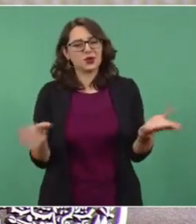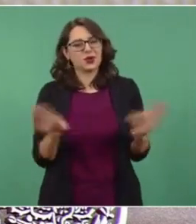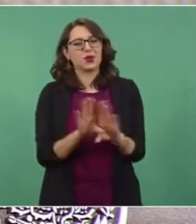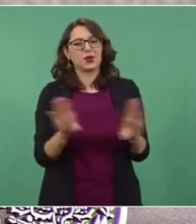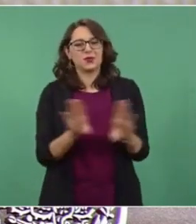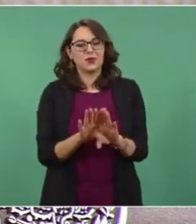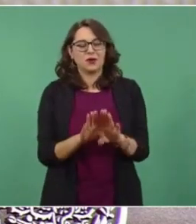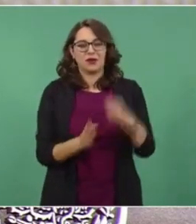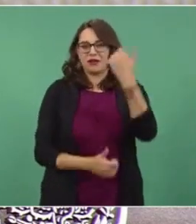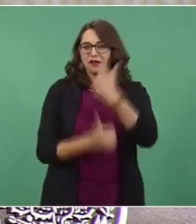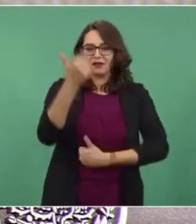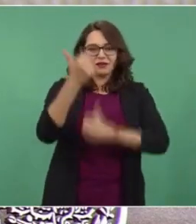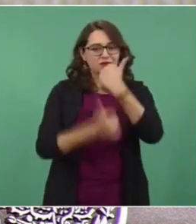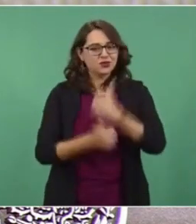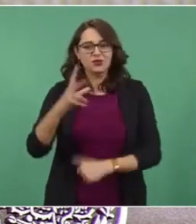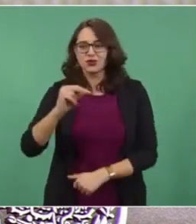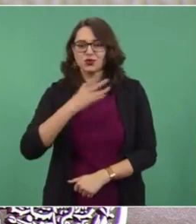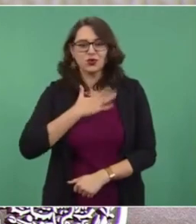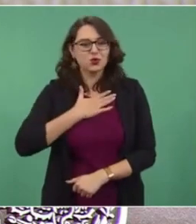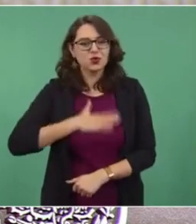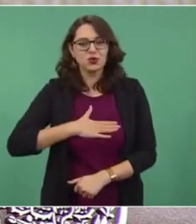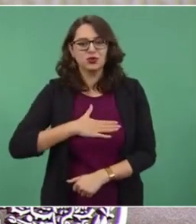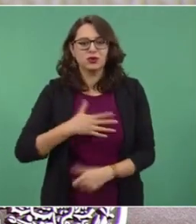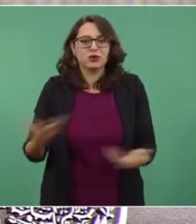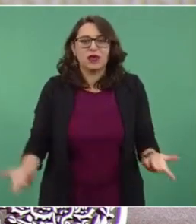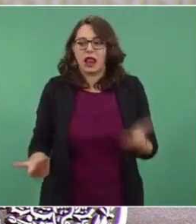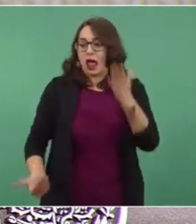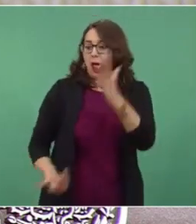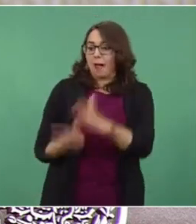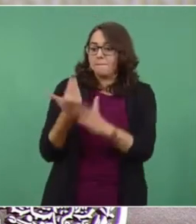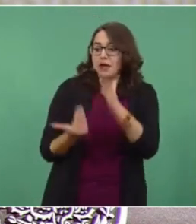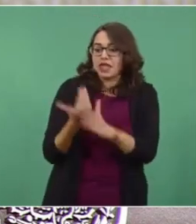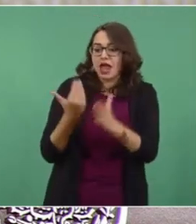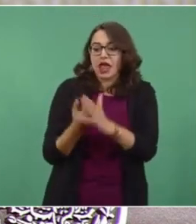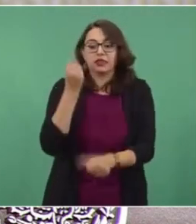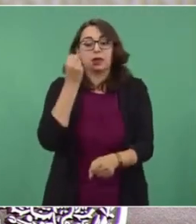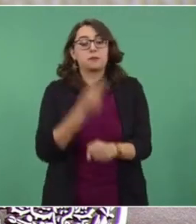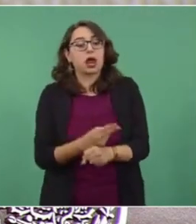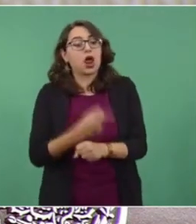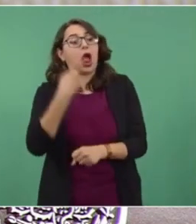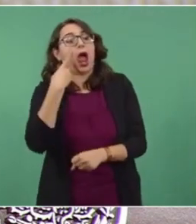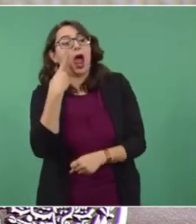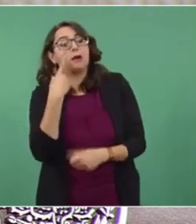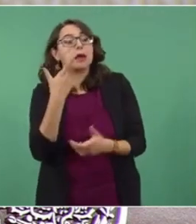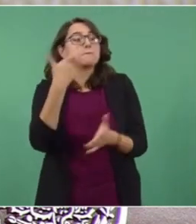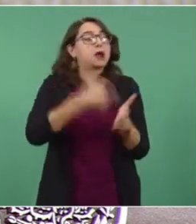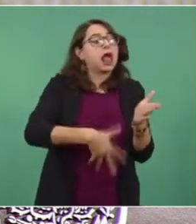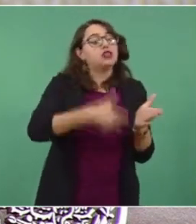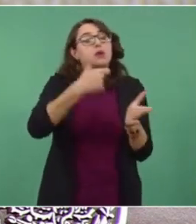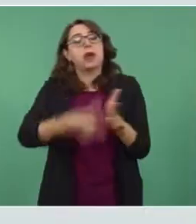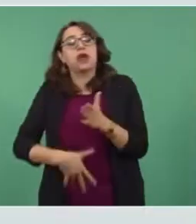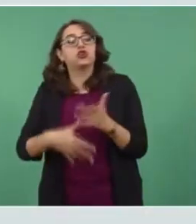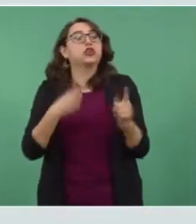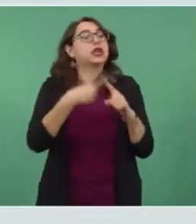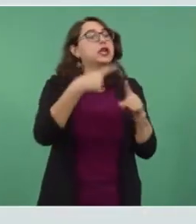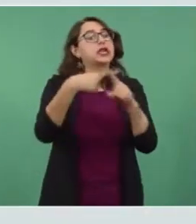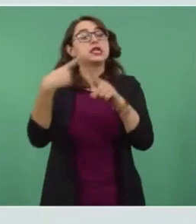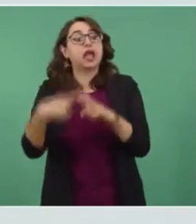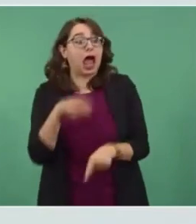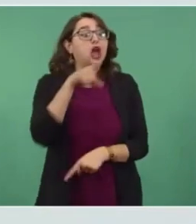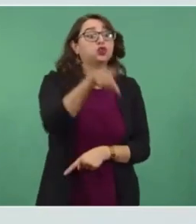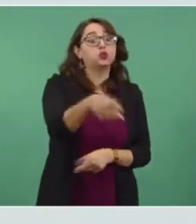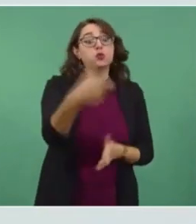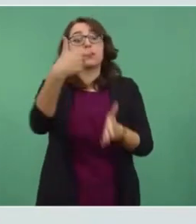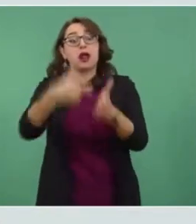un mercado perverso. Entonces, ¿de qué sirve que el primero venda a 2.15 si no hay ningún